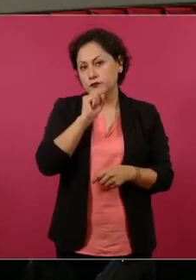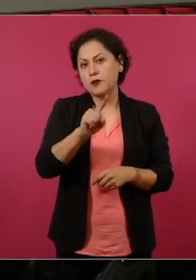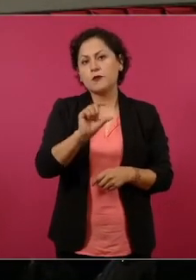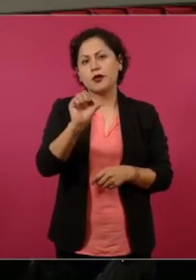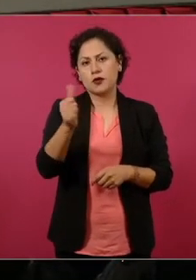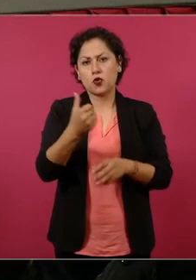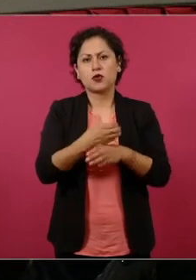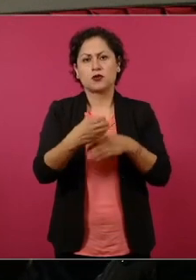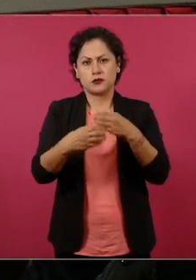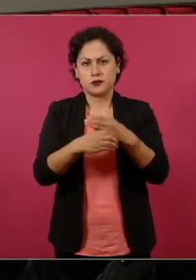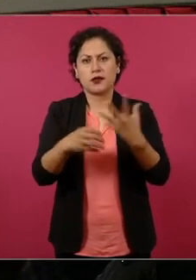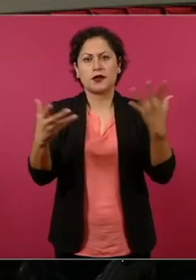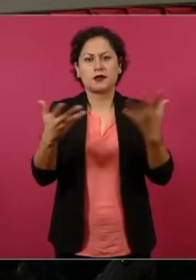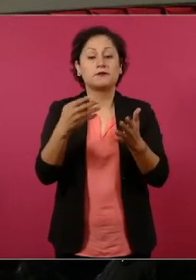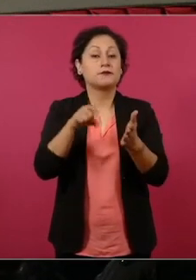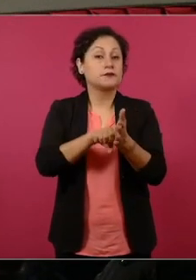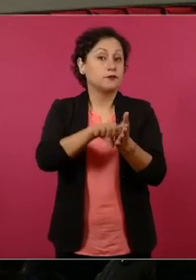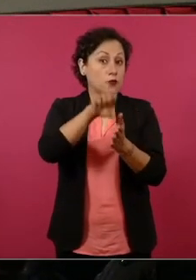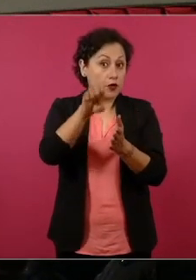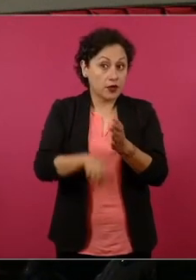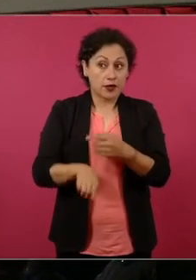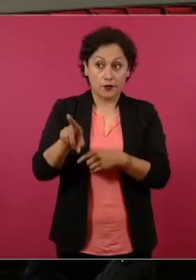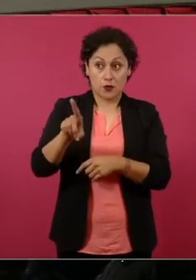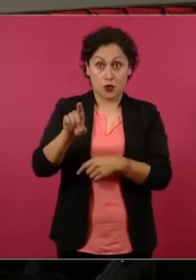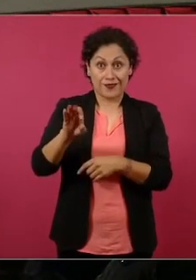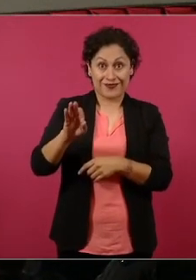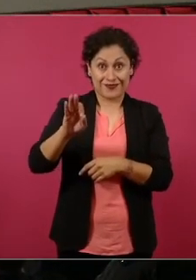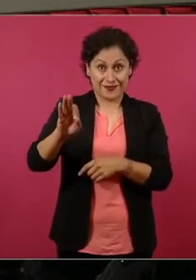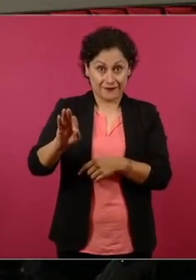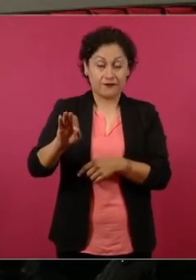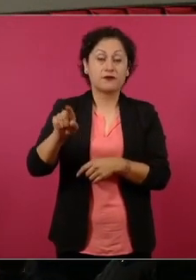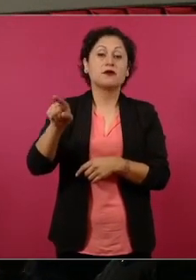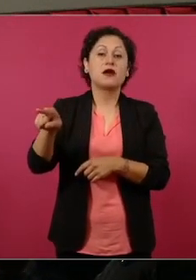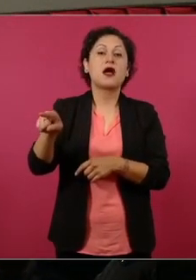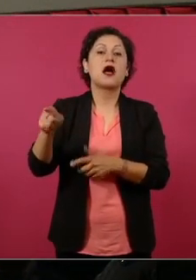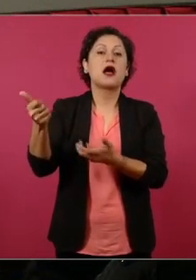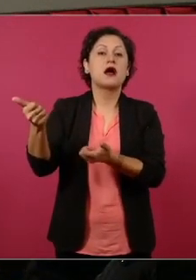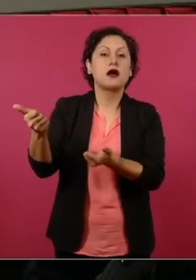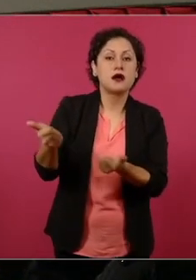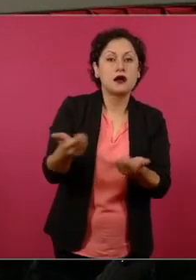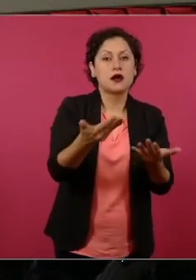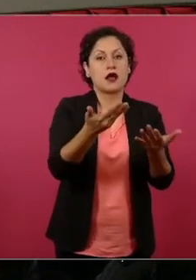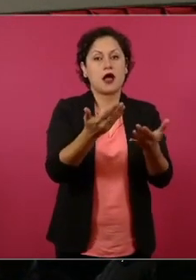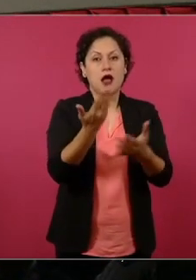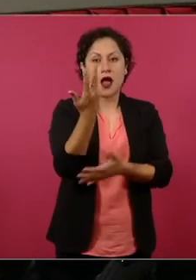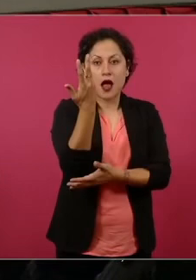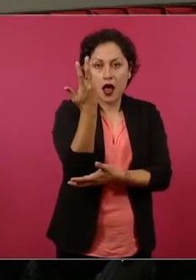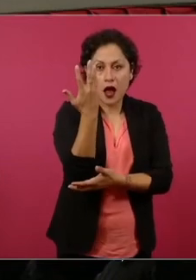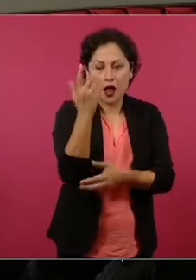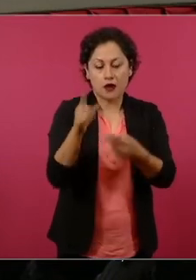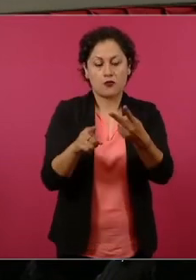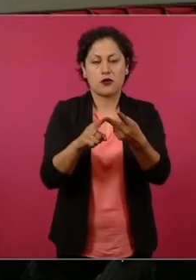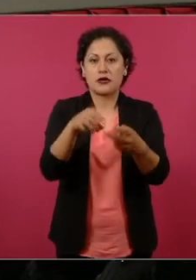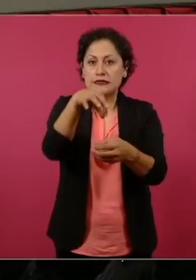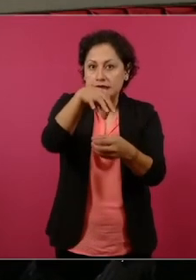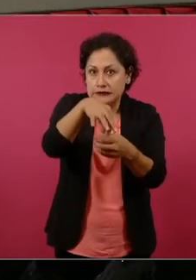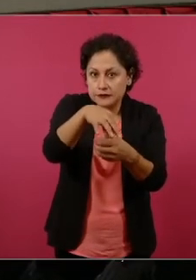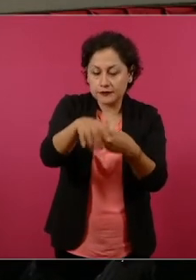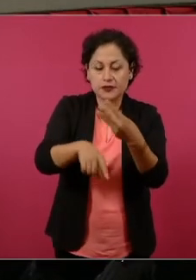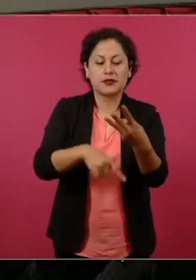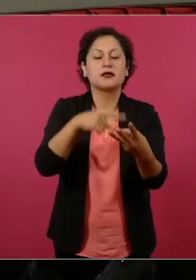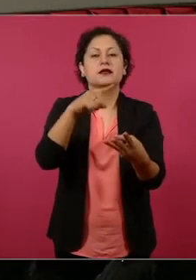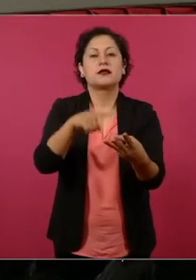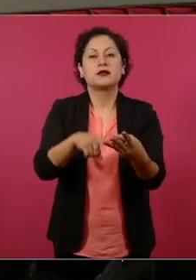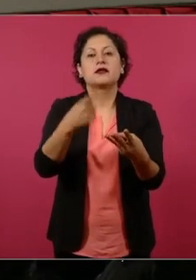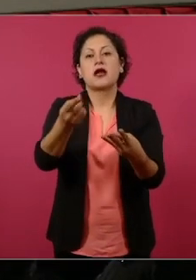del DIF de Tamaulipas, se entregaron árboles, semillas, alimentos, artículos de limpieza y